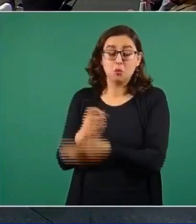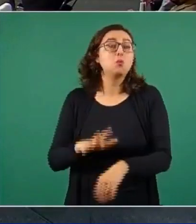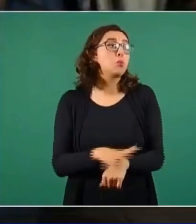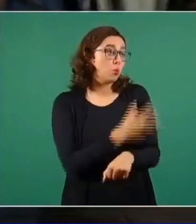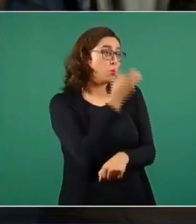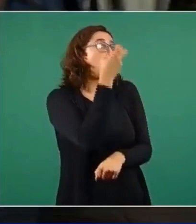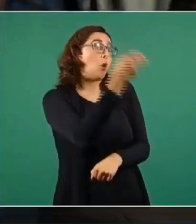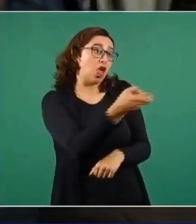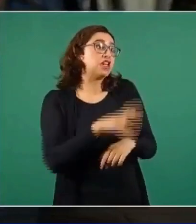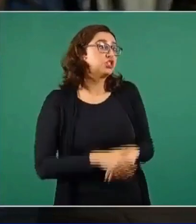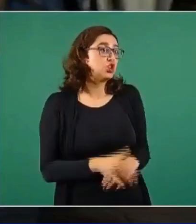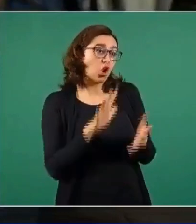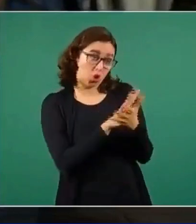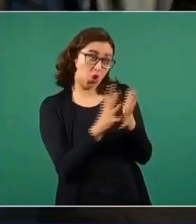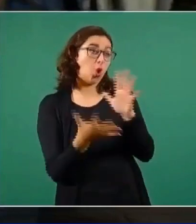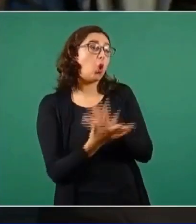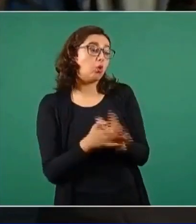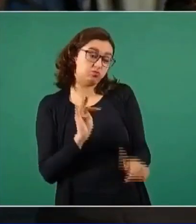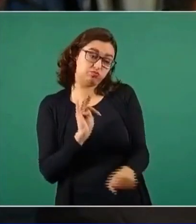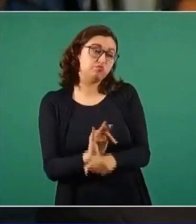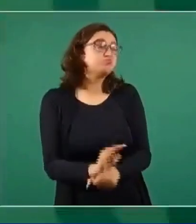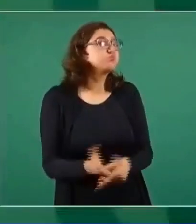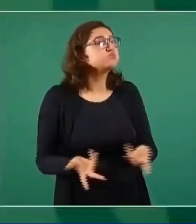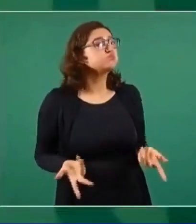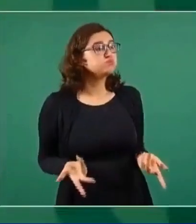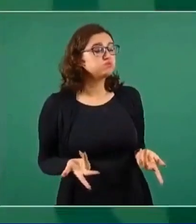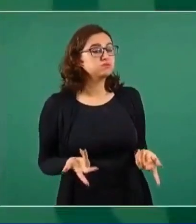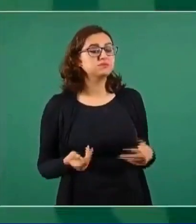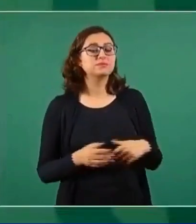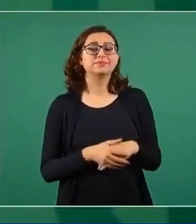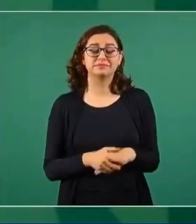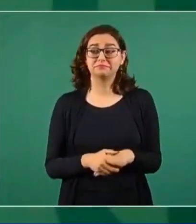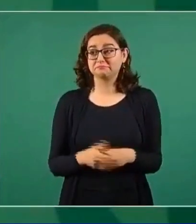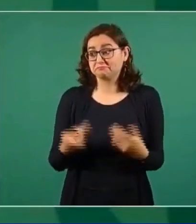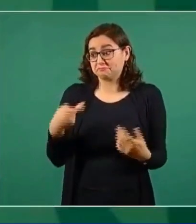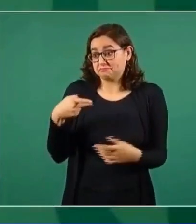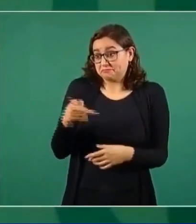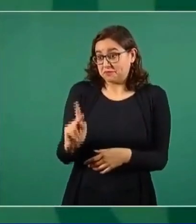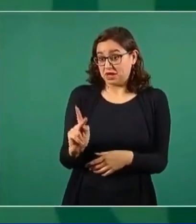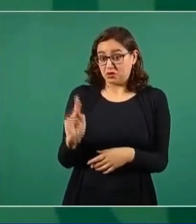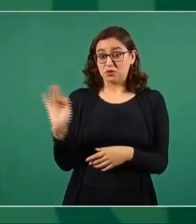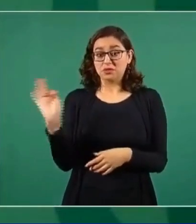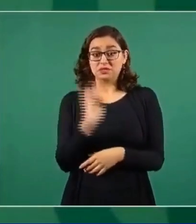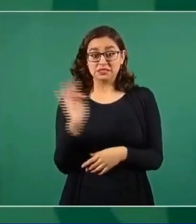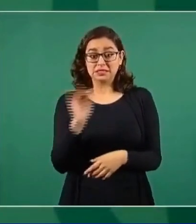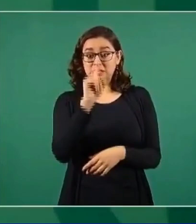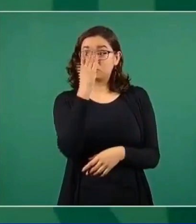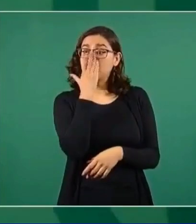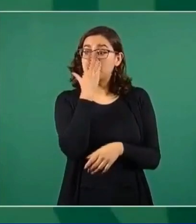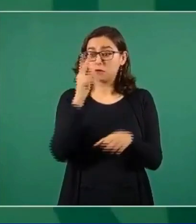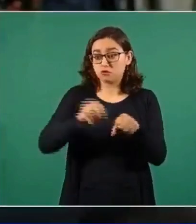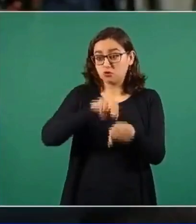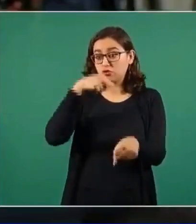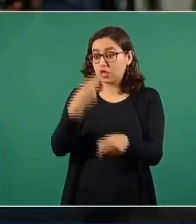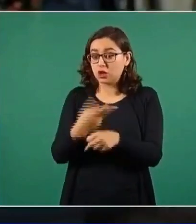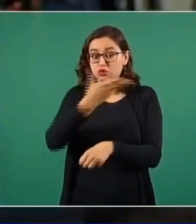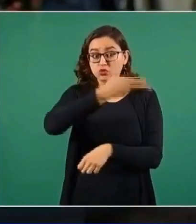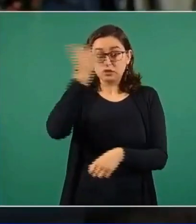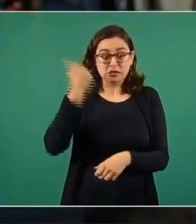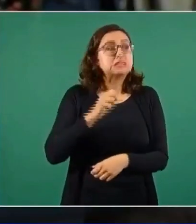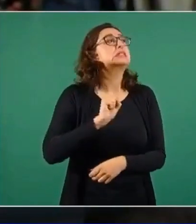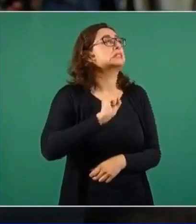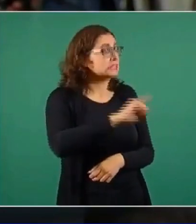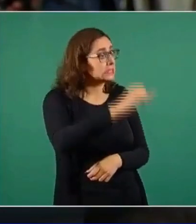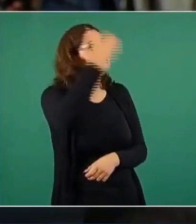a fin, presidente. Pero a lo mejor los notarios de Sonora no lo saben. Sí lo saben y lo están cuestionando los